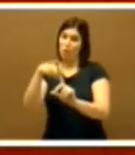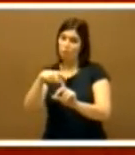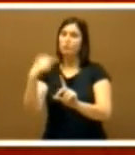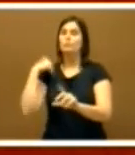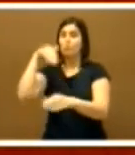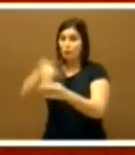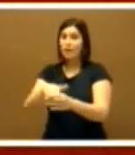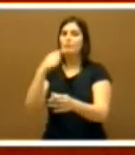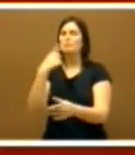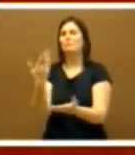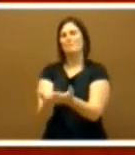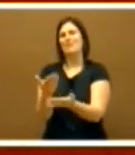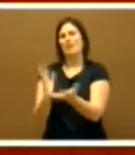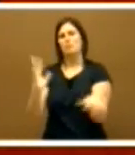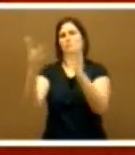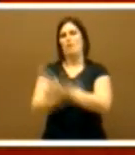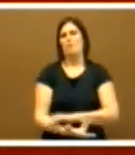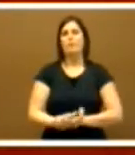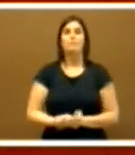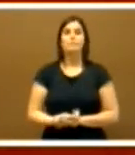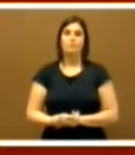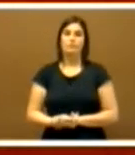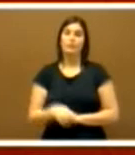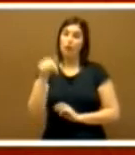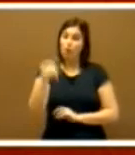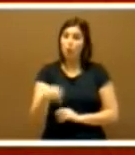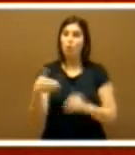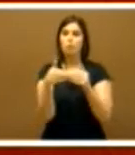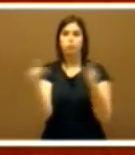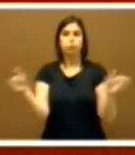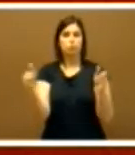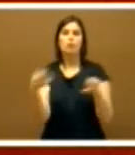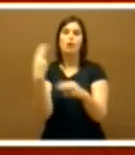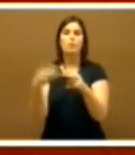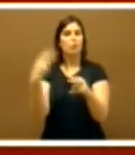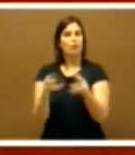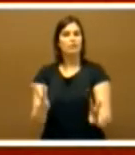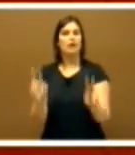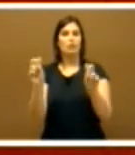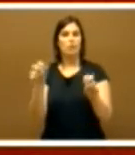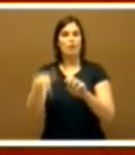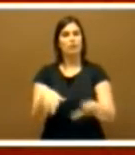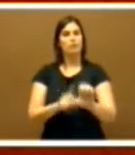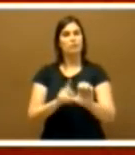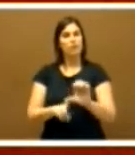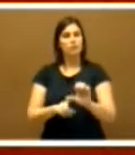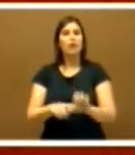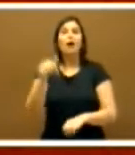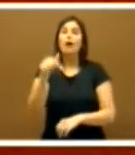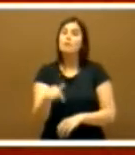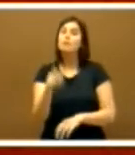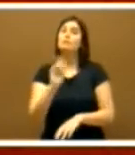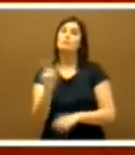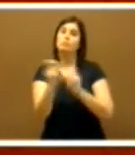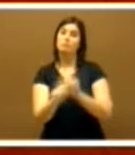22 de mayo. Hoy se abre una nueva etapa política en Extremadura. Los extremeños